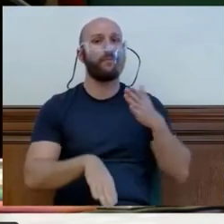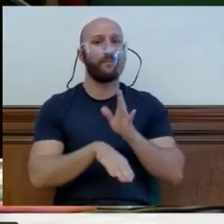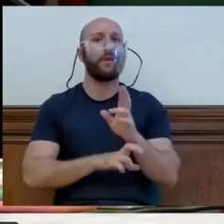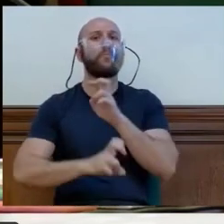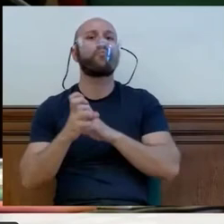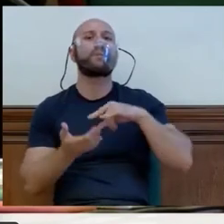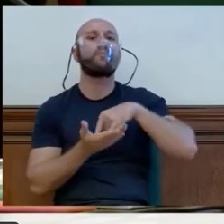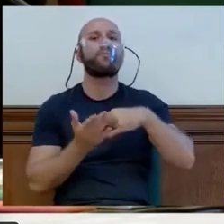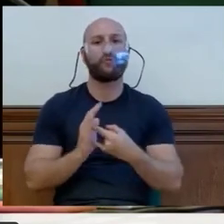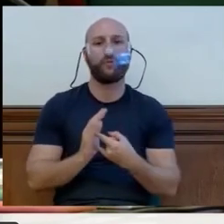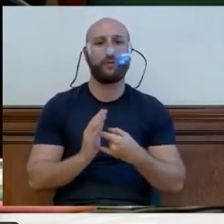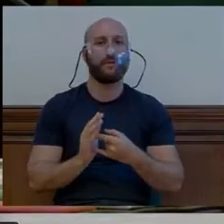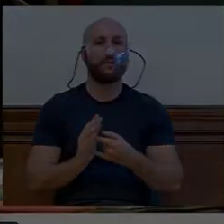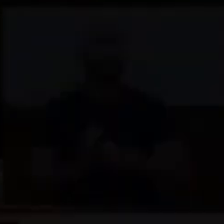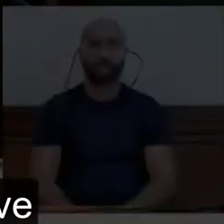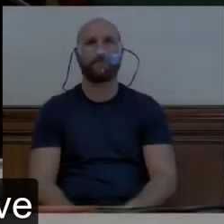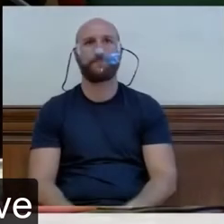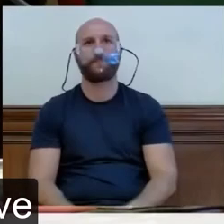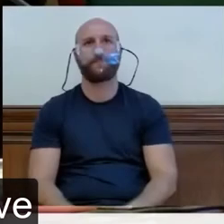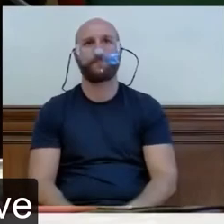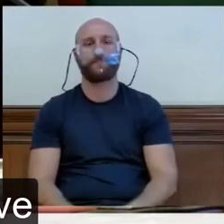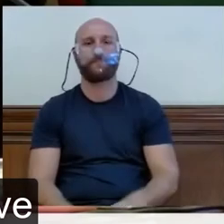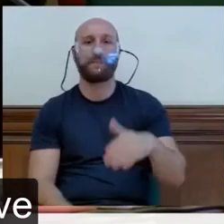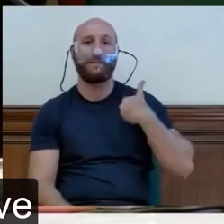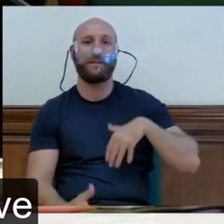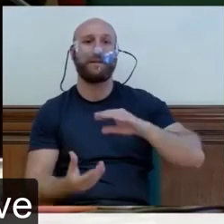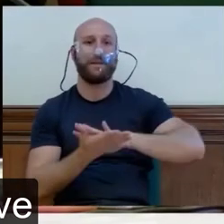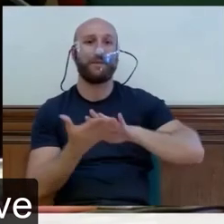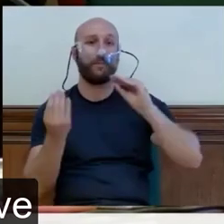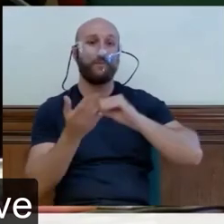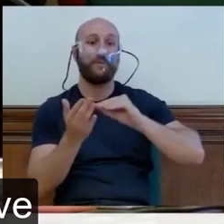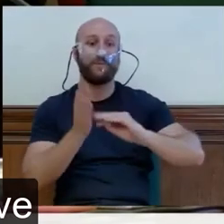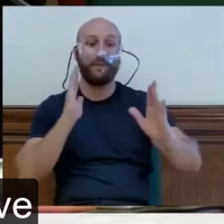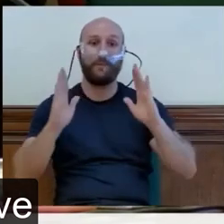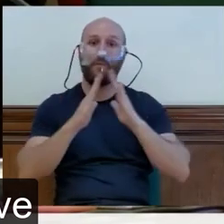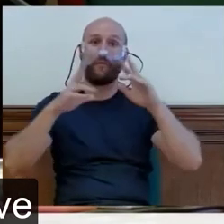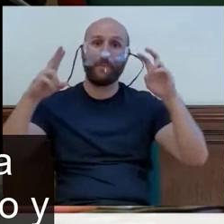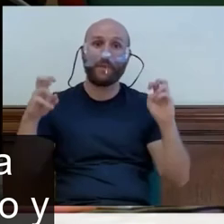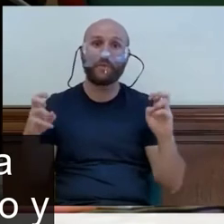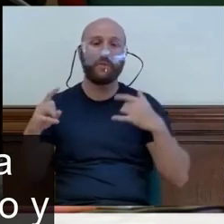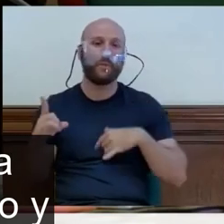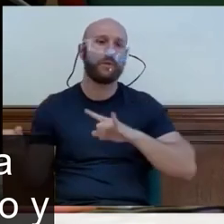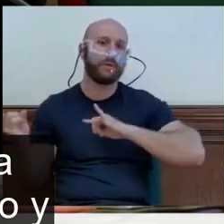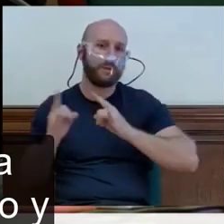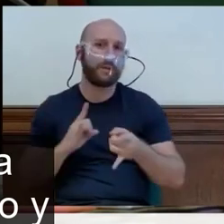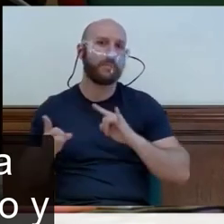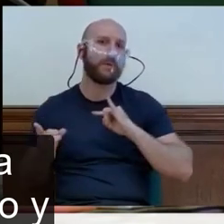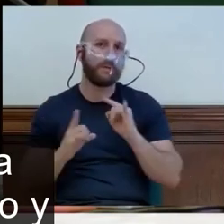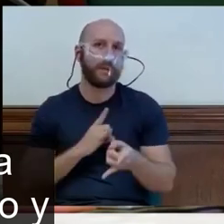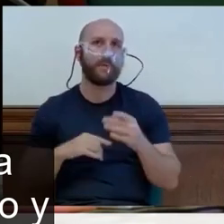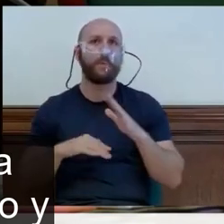hacer algo ya porque urge. Durante los meses de confinamiento estuve llamando por teléfono para hacerles un poco de